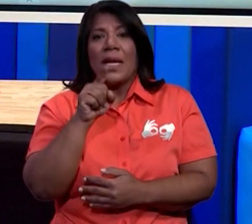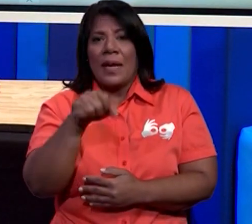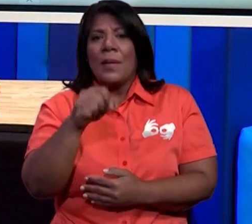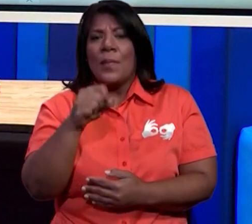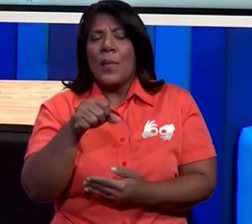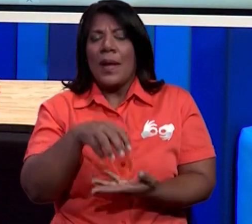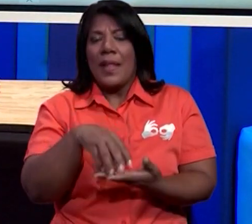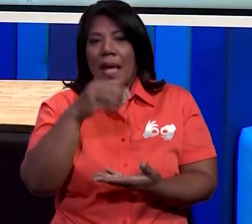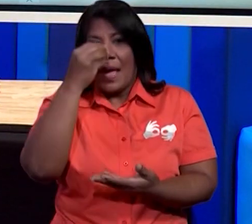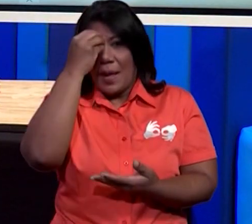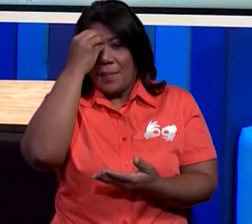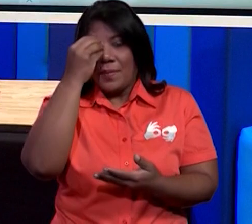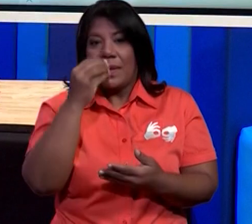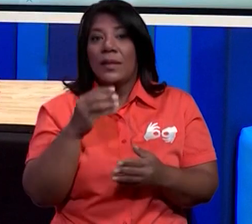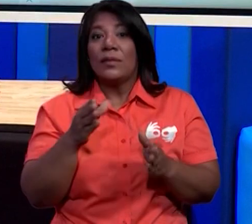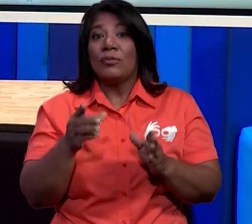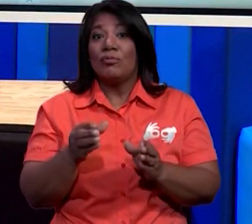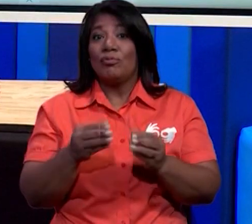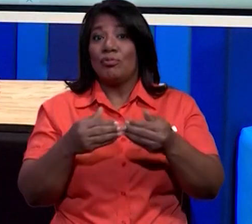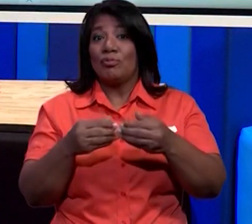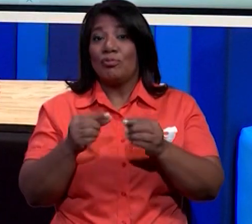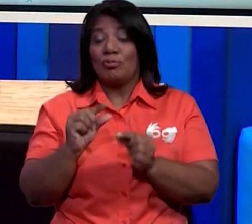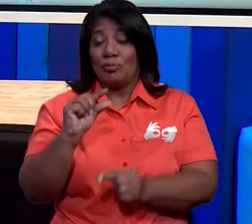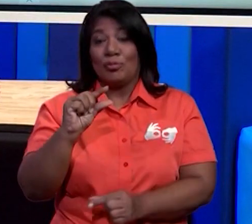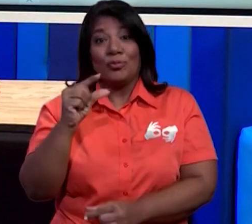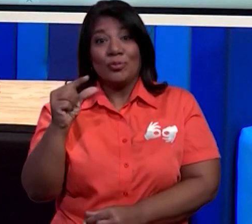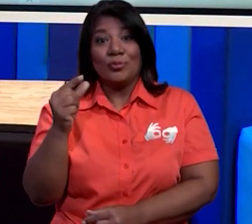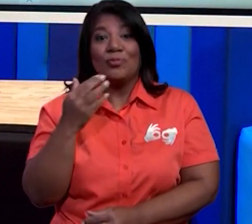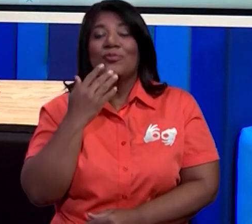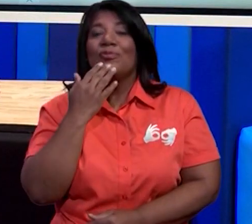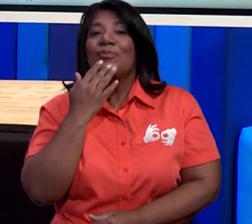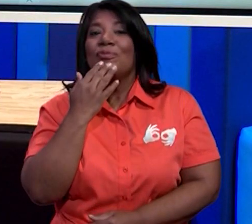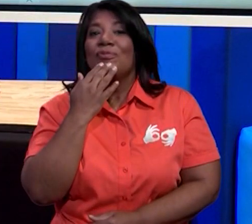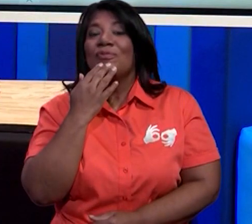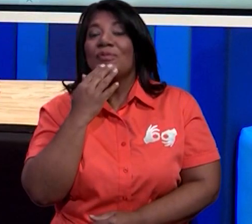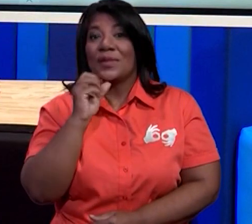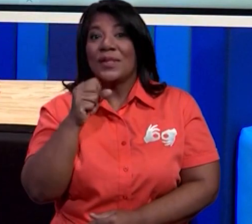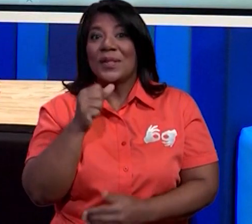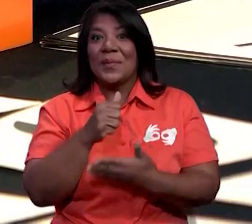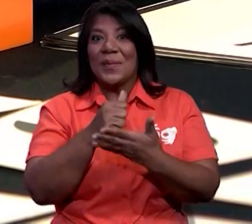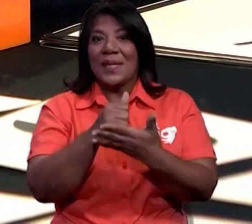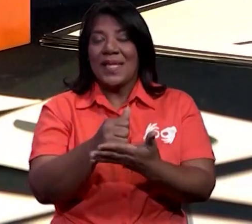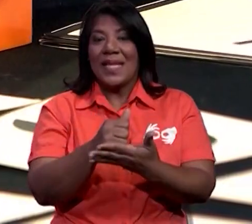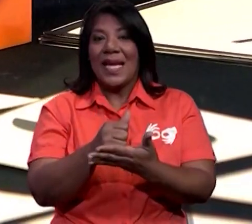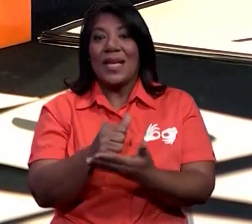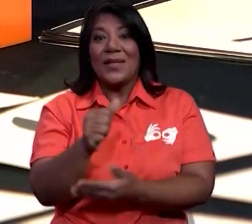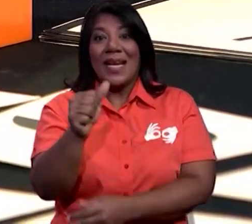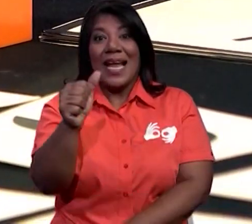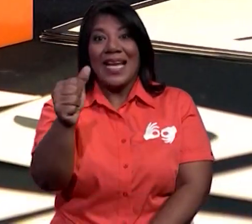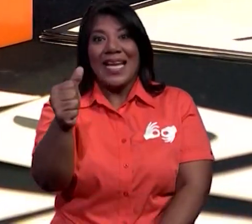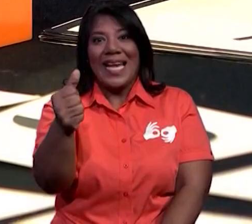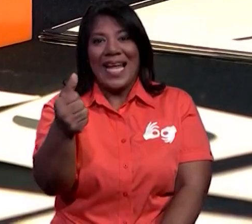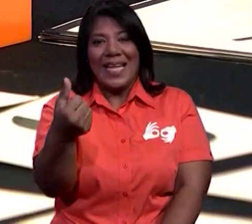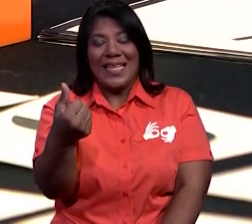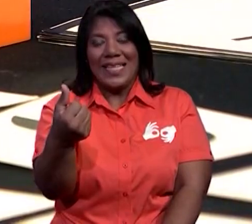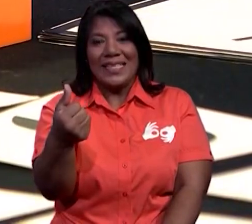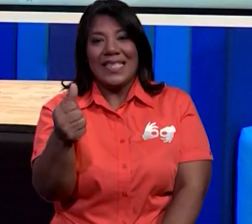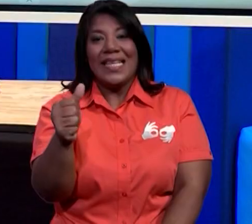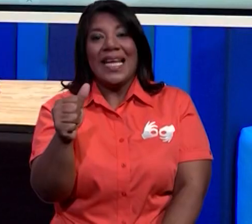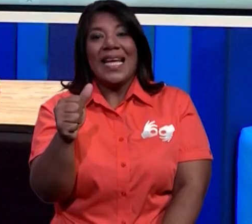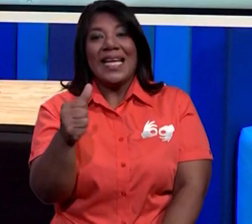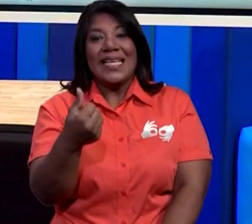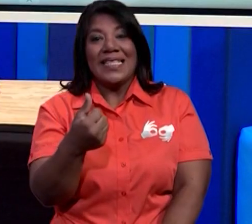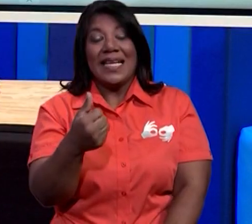por medio de estos cubitos de colores que vas a poder ir representando esas decenas, esas nuevas cantidades, esa